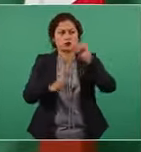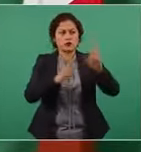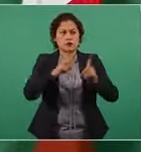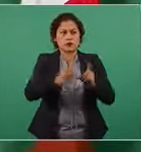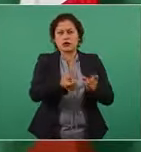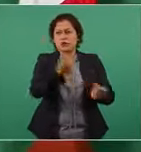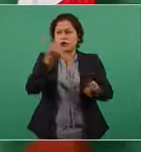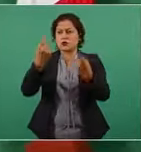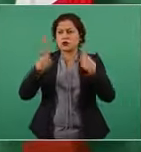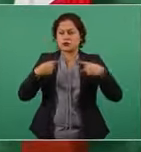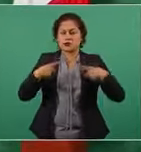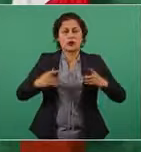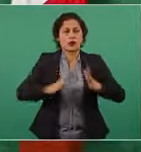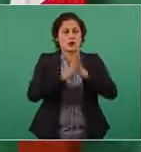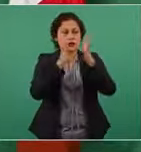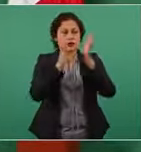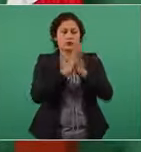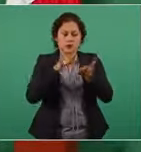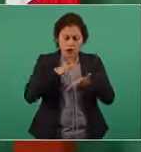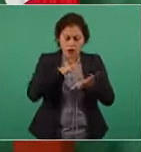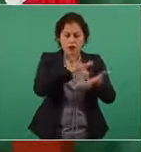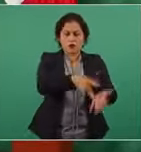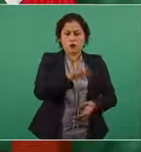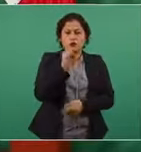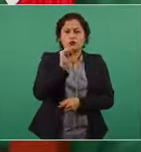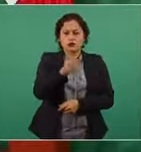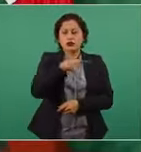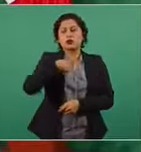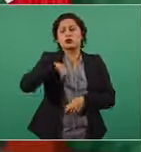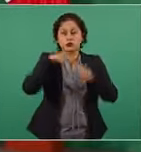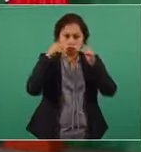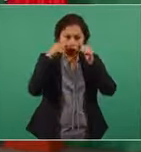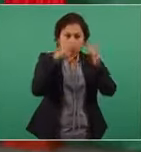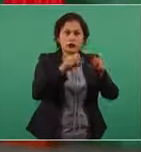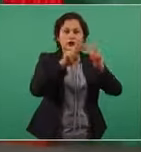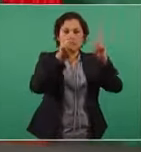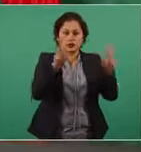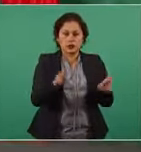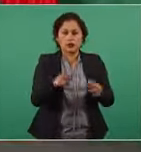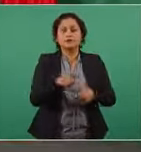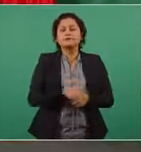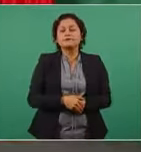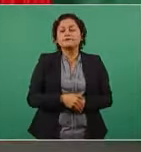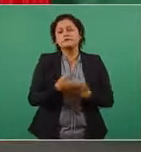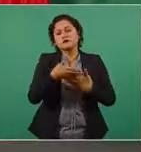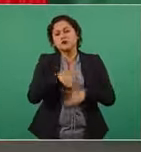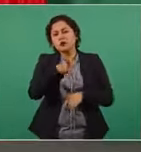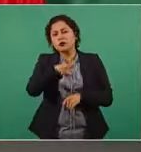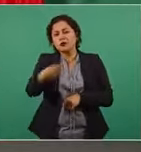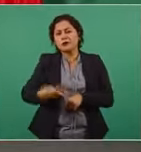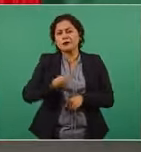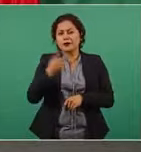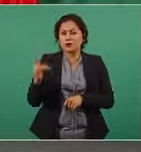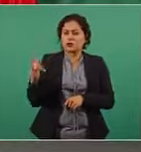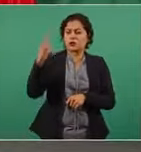hemos estado pendientes sobre eso. Acerca del avión presidencial, pues era una opción.